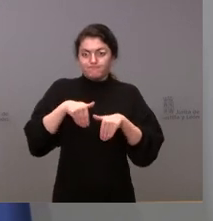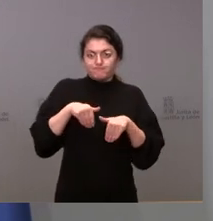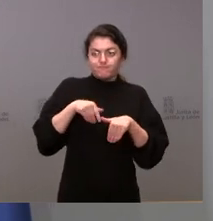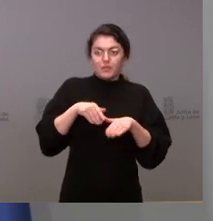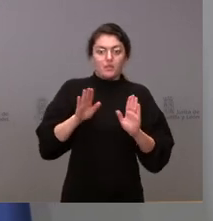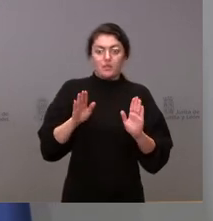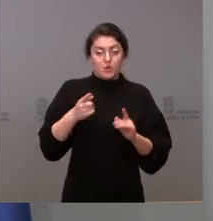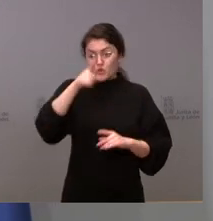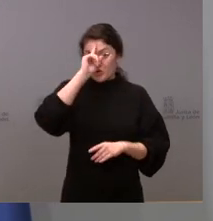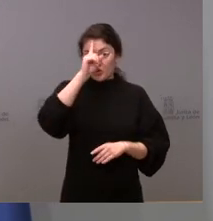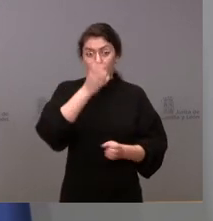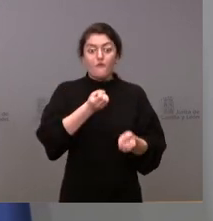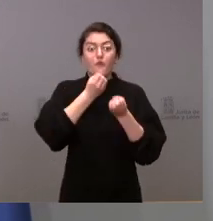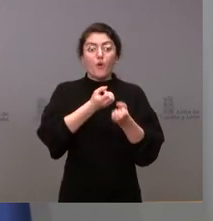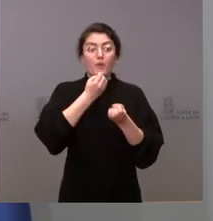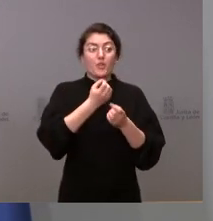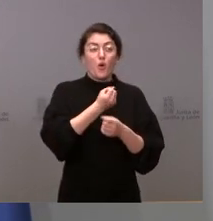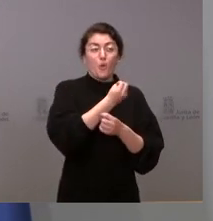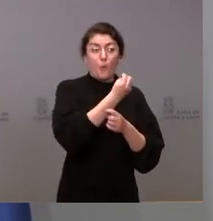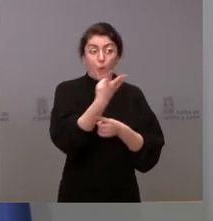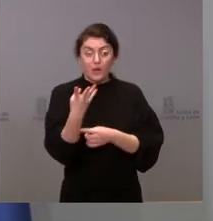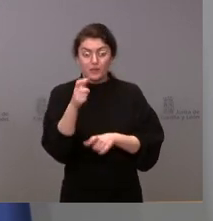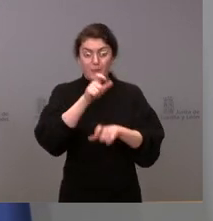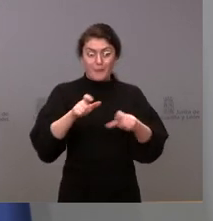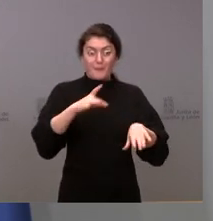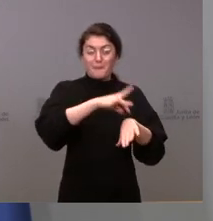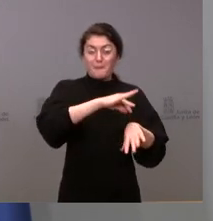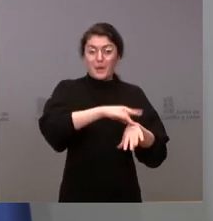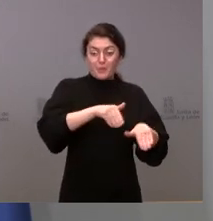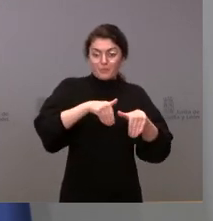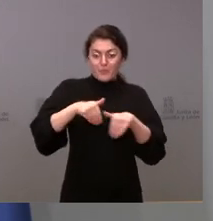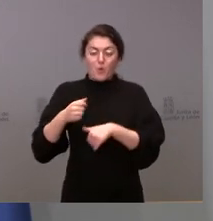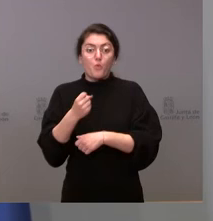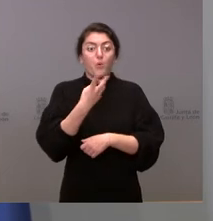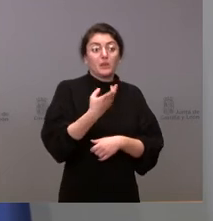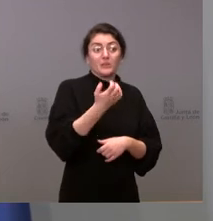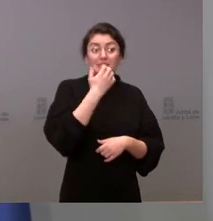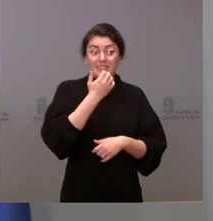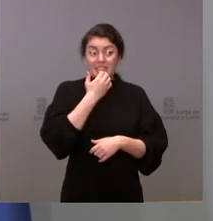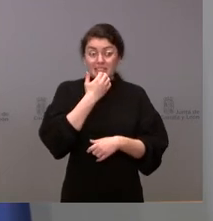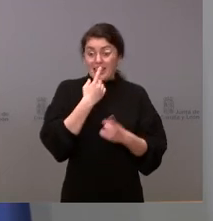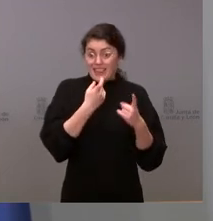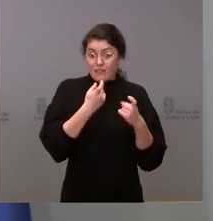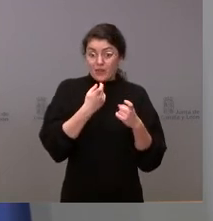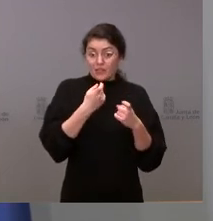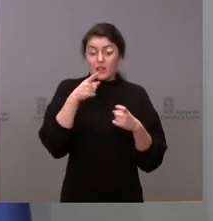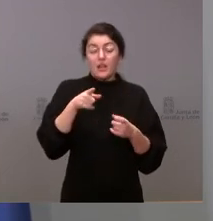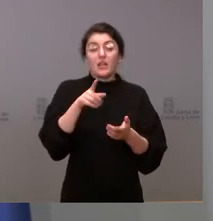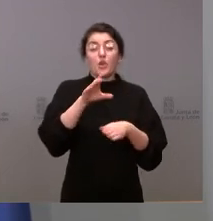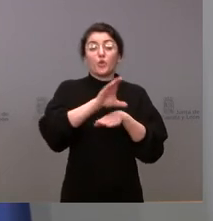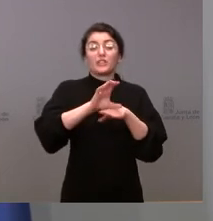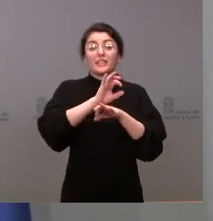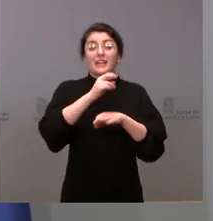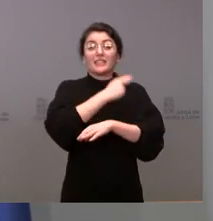en qué circunstancias estamos si fuera necesario obviamente desde la Consejería de Sanidad le podrían aportar este dato hay una ley nacional